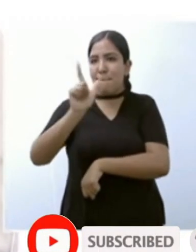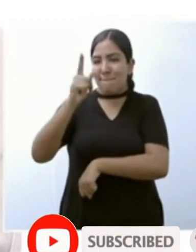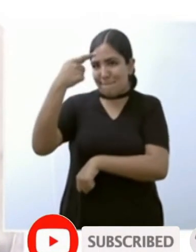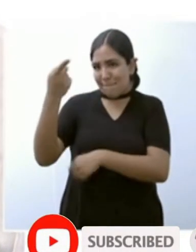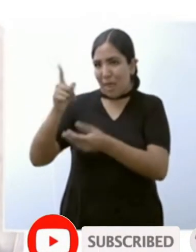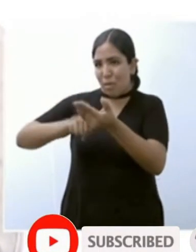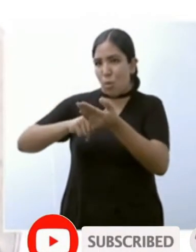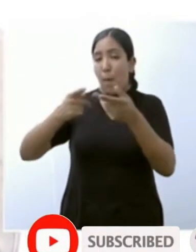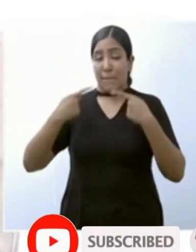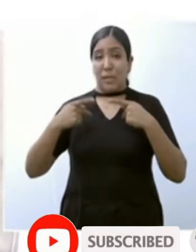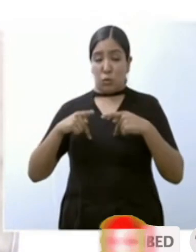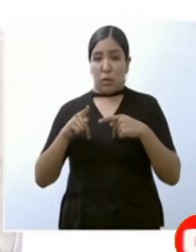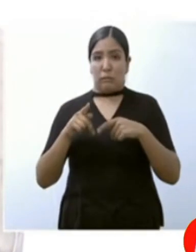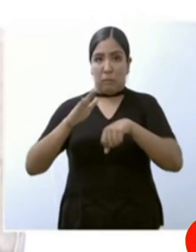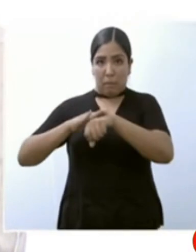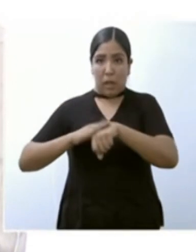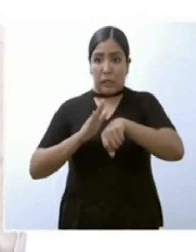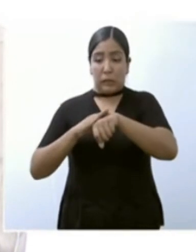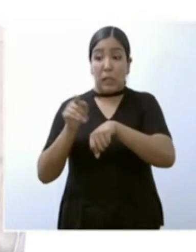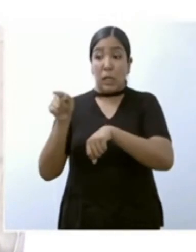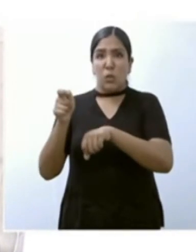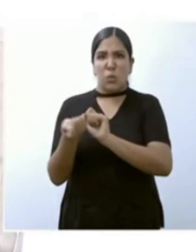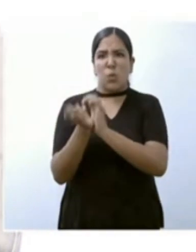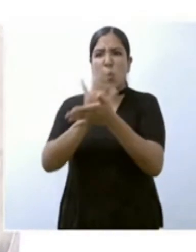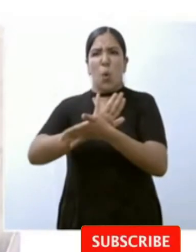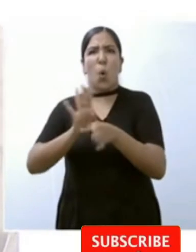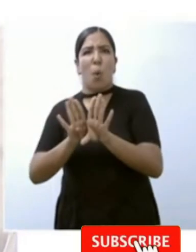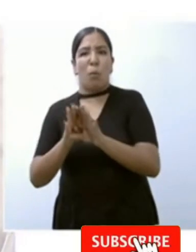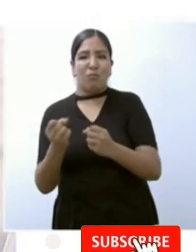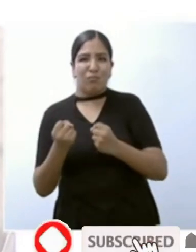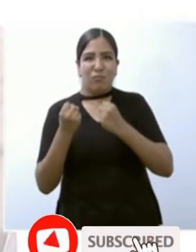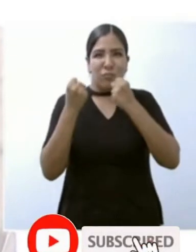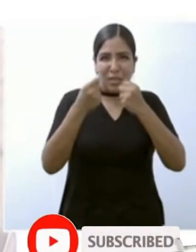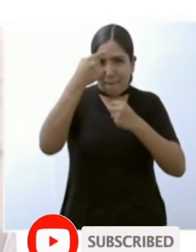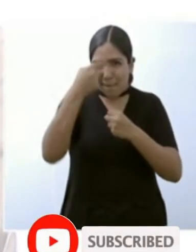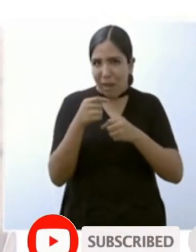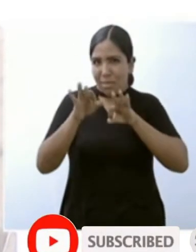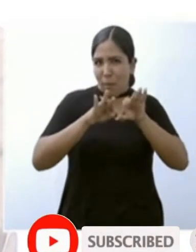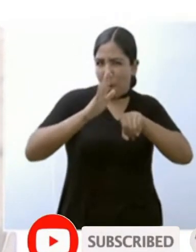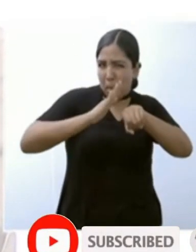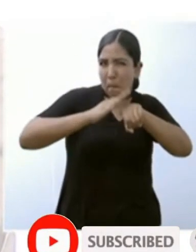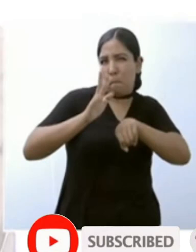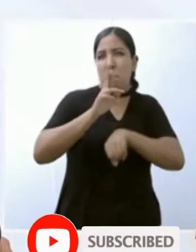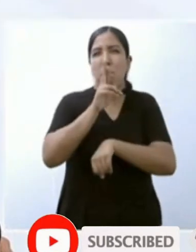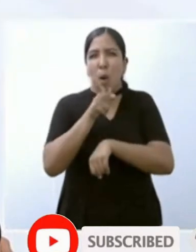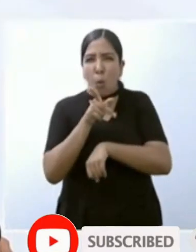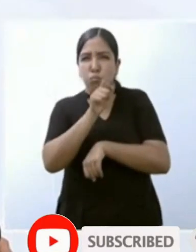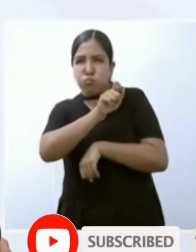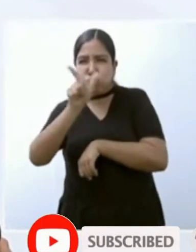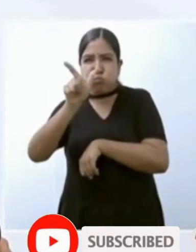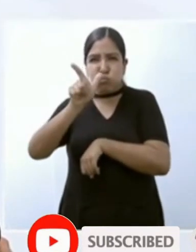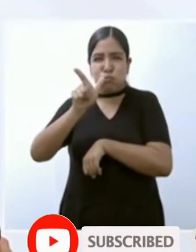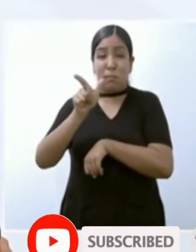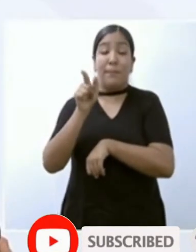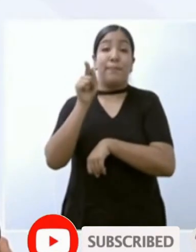es la fuerza de trabajo son los trabajadores entonces